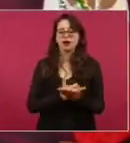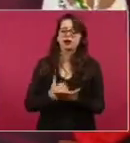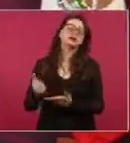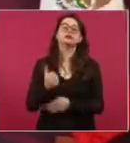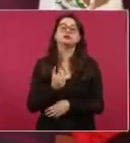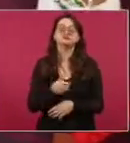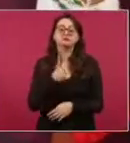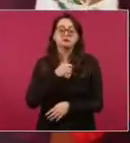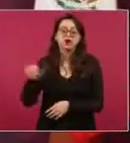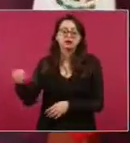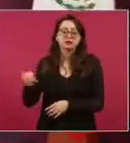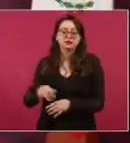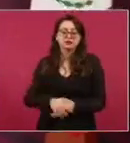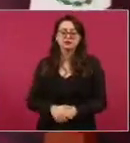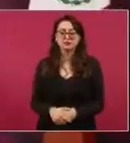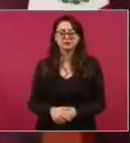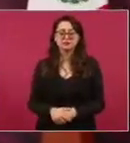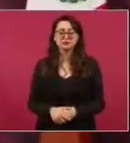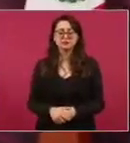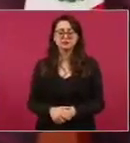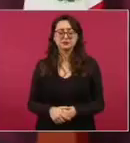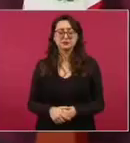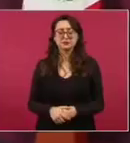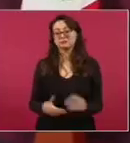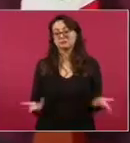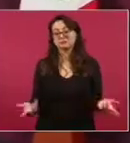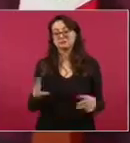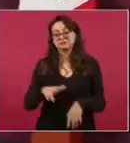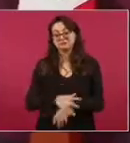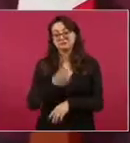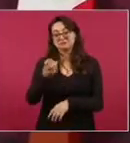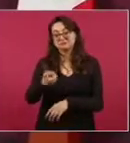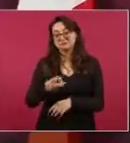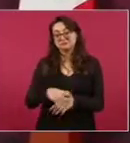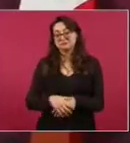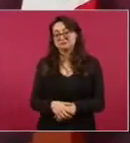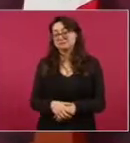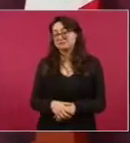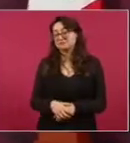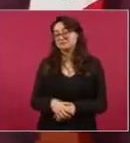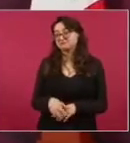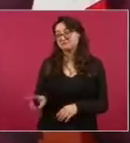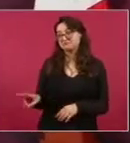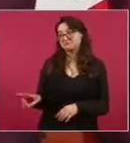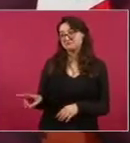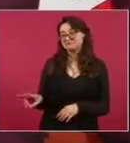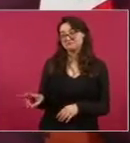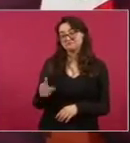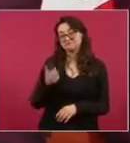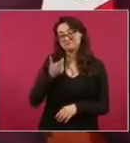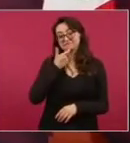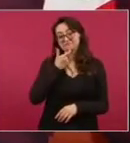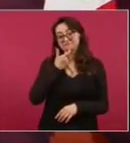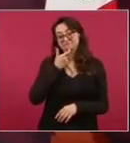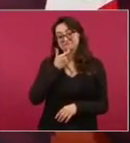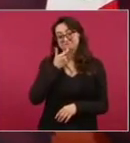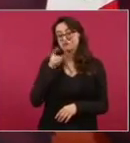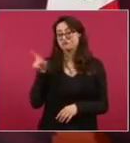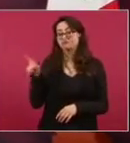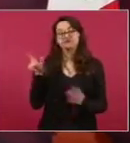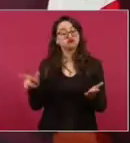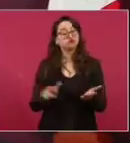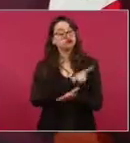Por eso da hasta risa, ¿no? Cuando dicen que la ley es la ley.